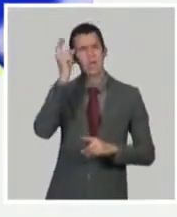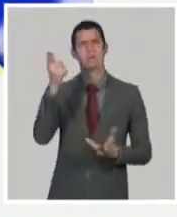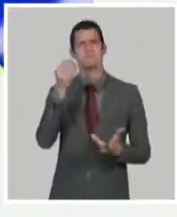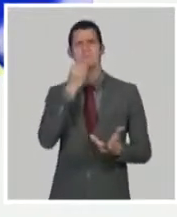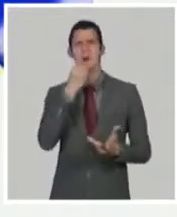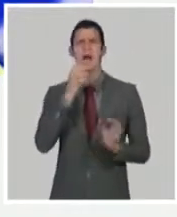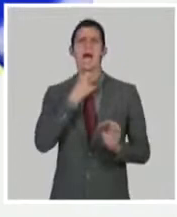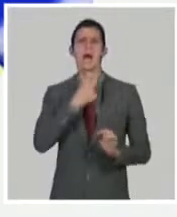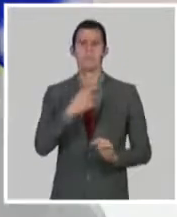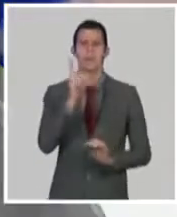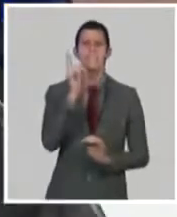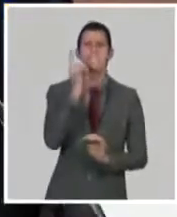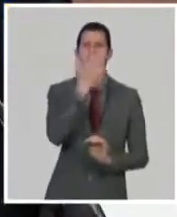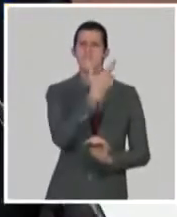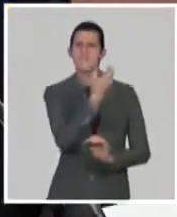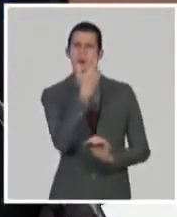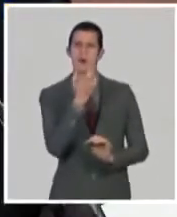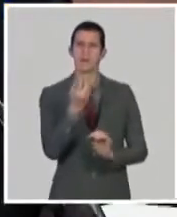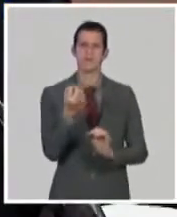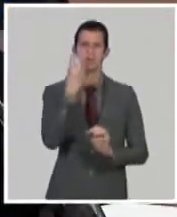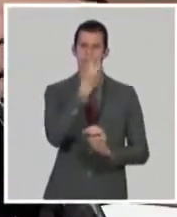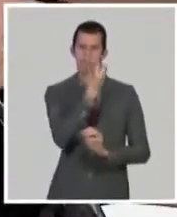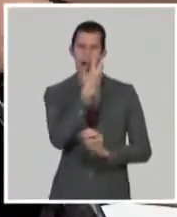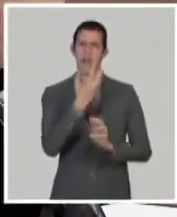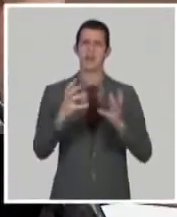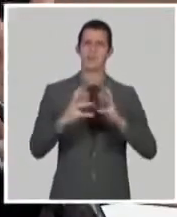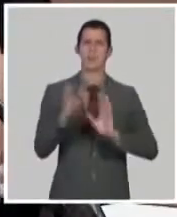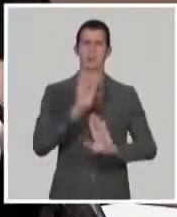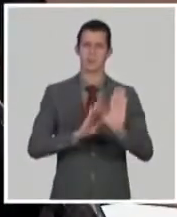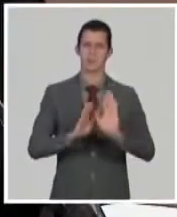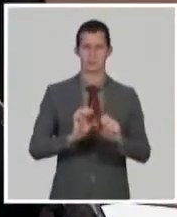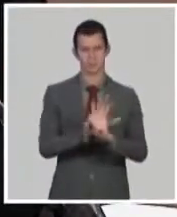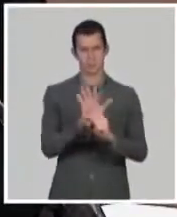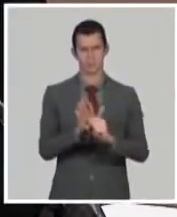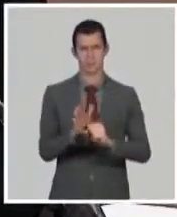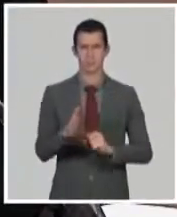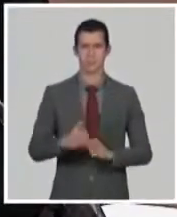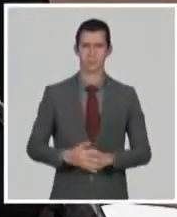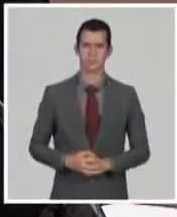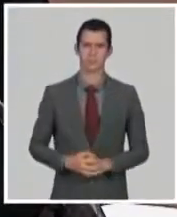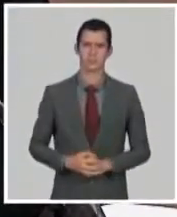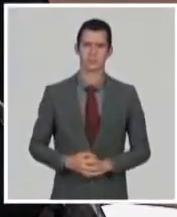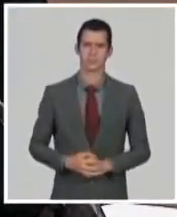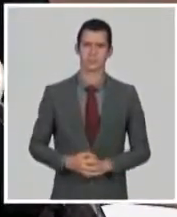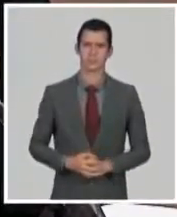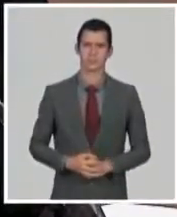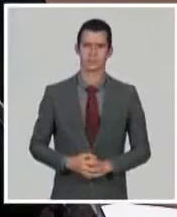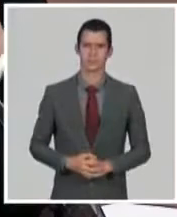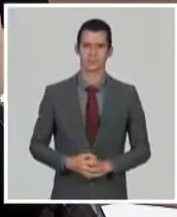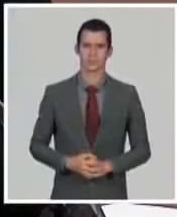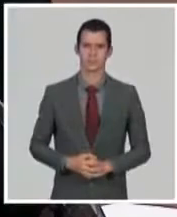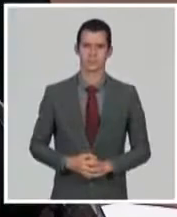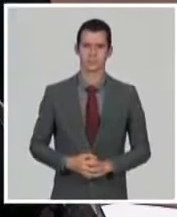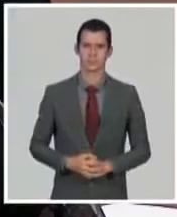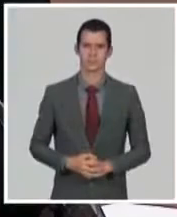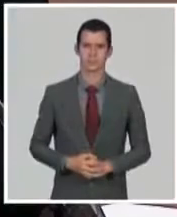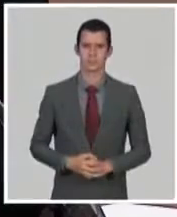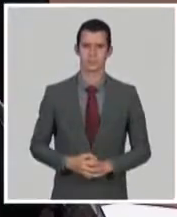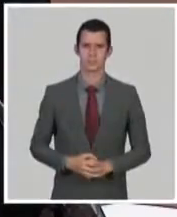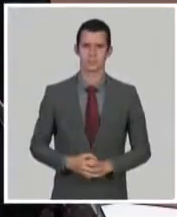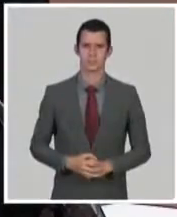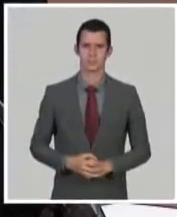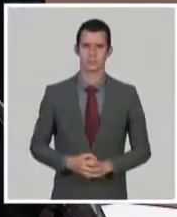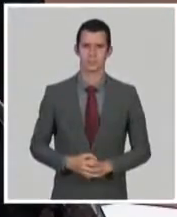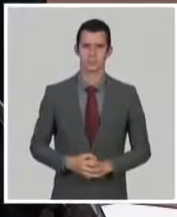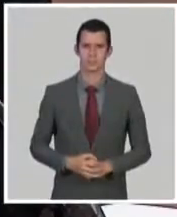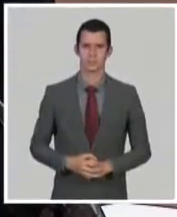Ahora, nosotros sabíamos que esta vía intranasar es una vía que, además de estimular la respuesta de anticuerpos, también